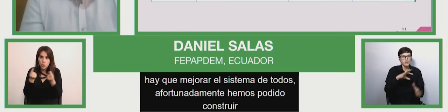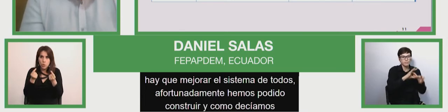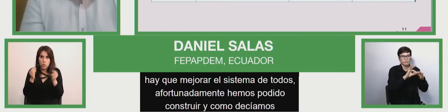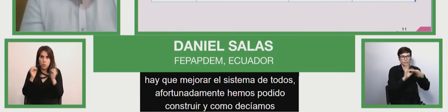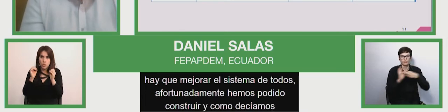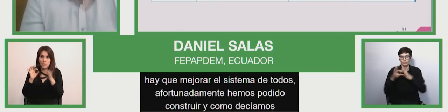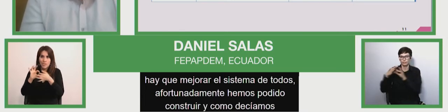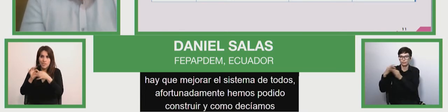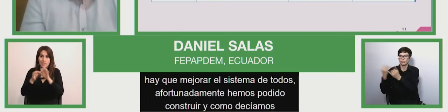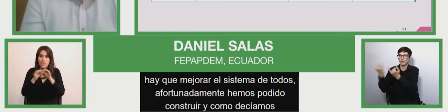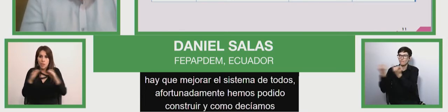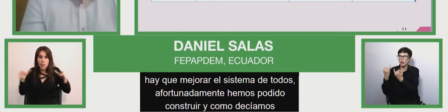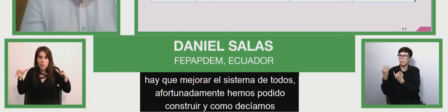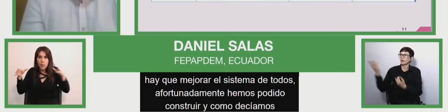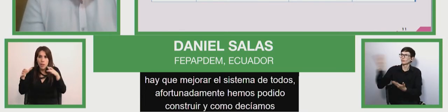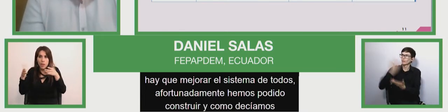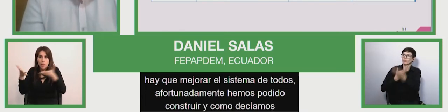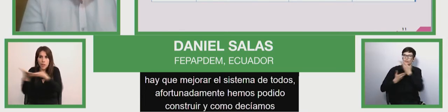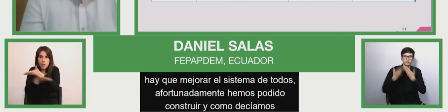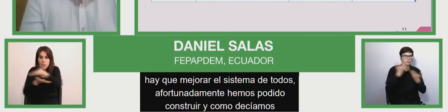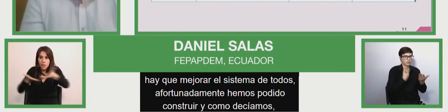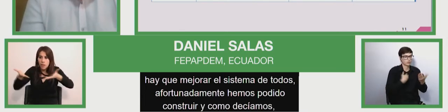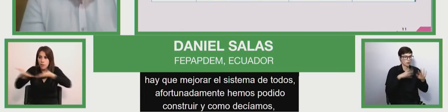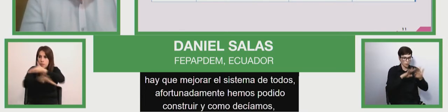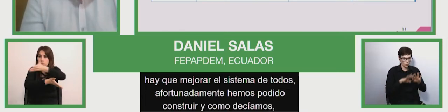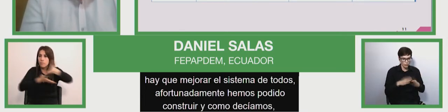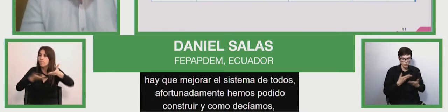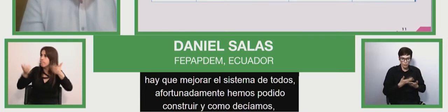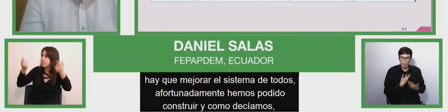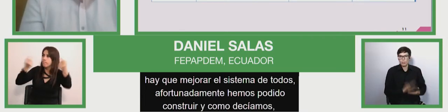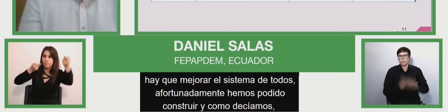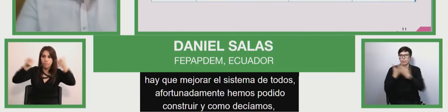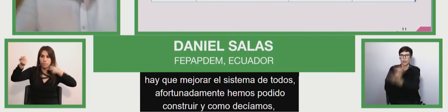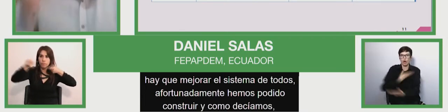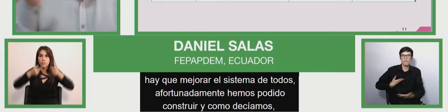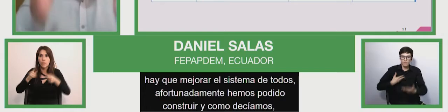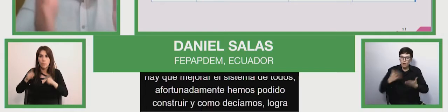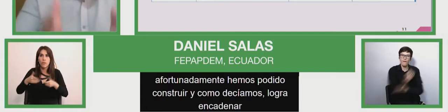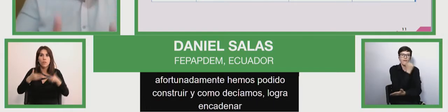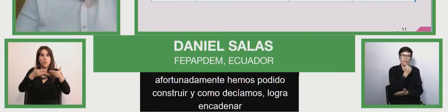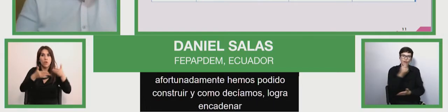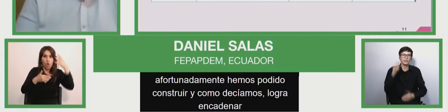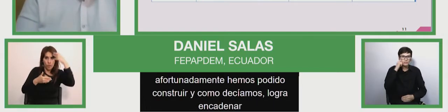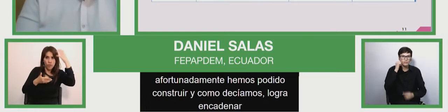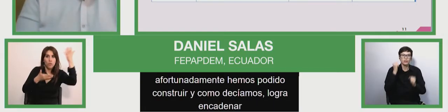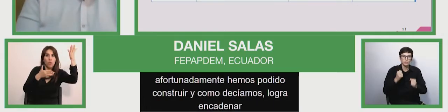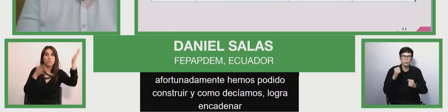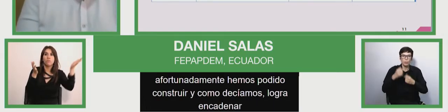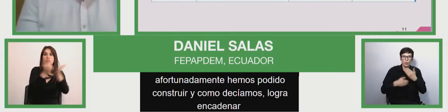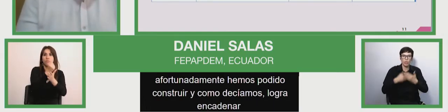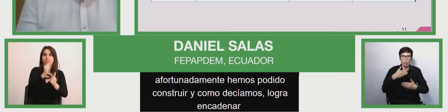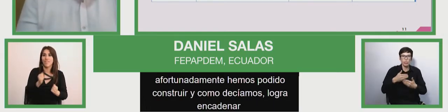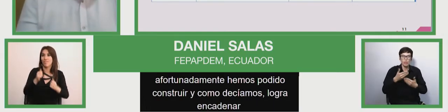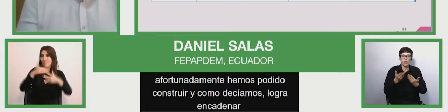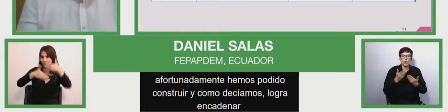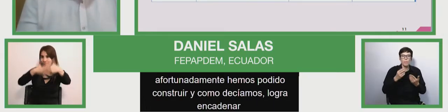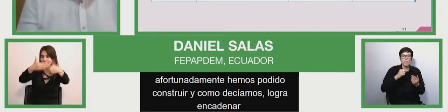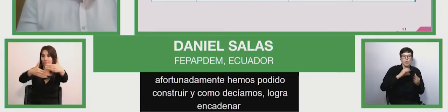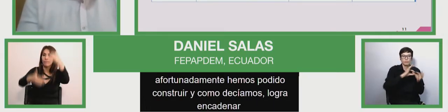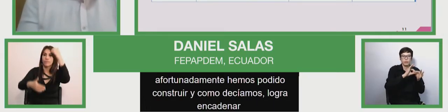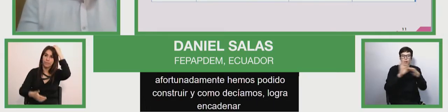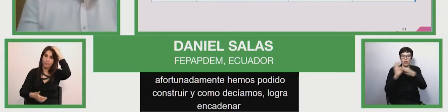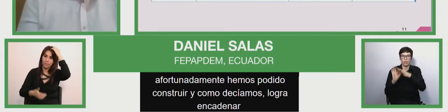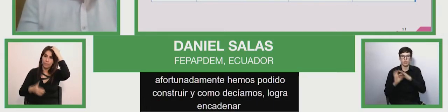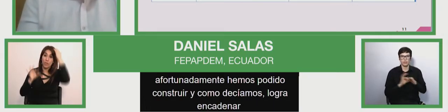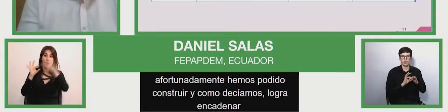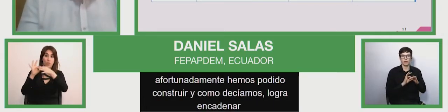información que Manos Javier Cindy Magdalena iban mostrándonos de cómo la estructura de la generación de datos va aterrizando y